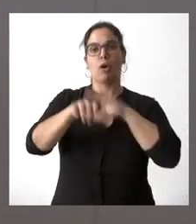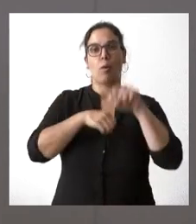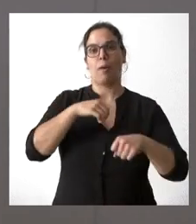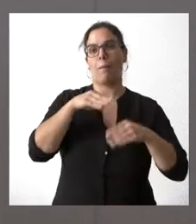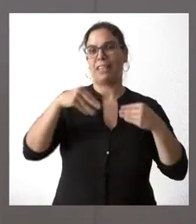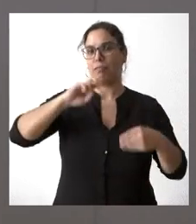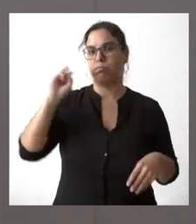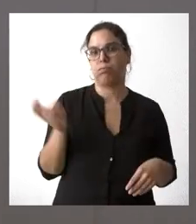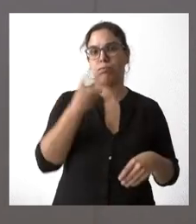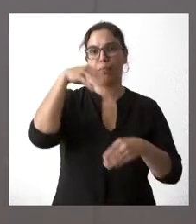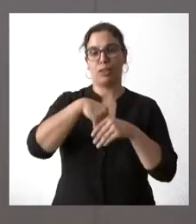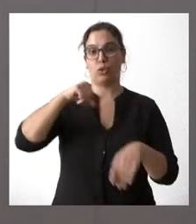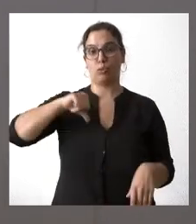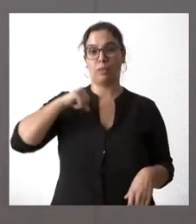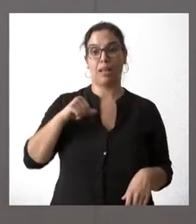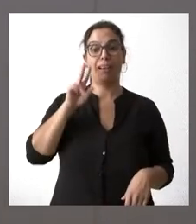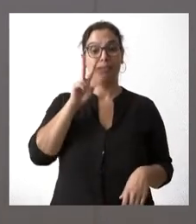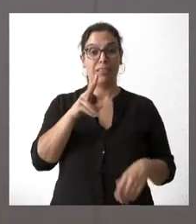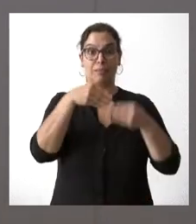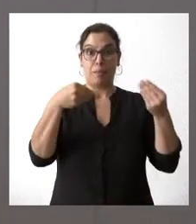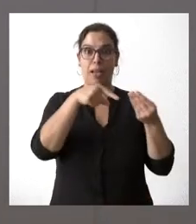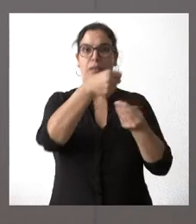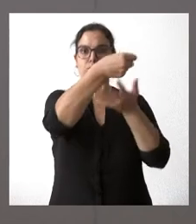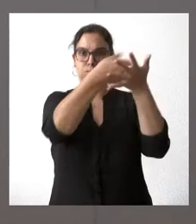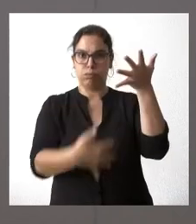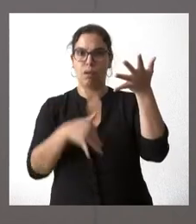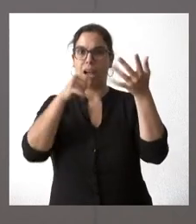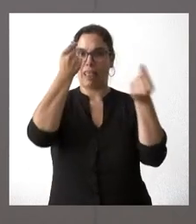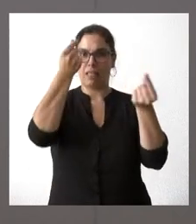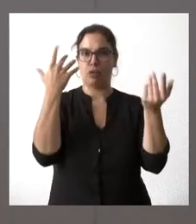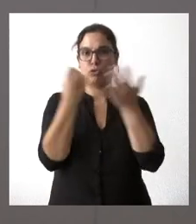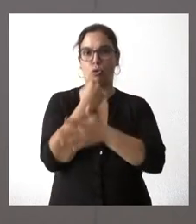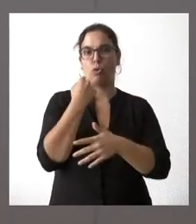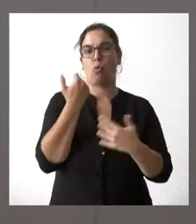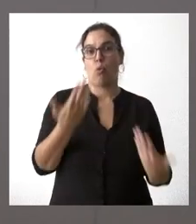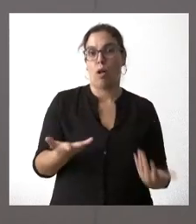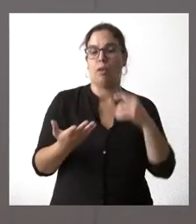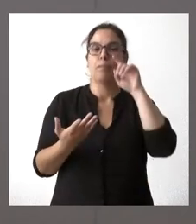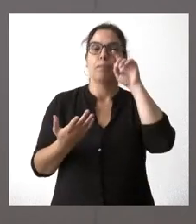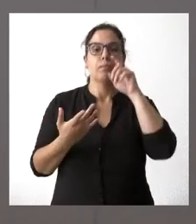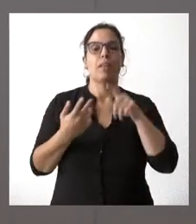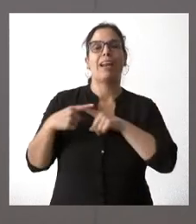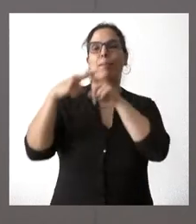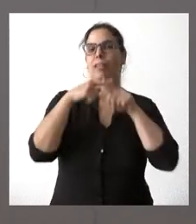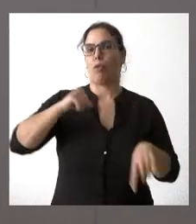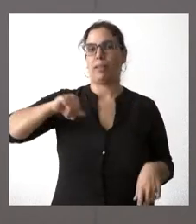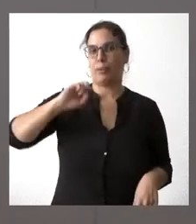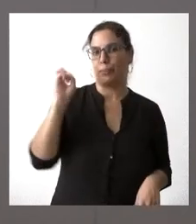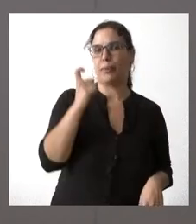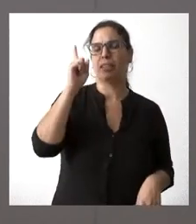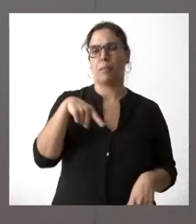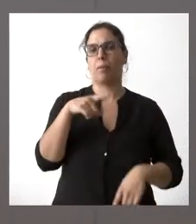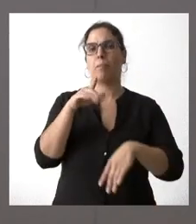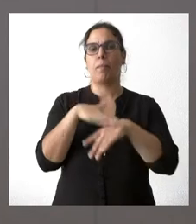hospitales. Tienen ustedes en las notas de prensa la relación de los mismos, que se dirigen a diversos hospitales también para prestar